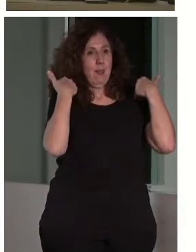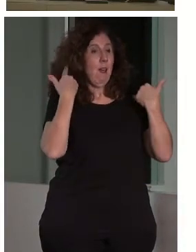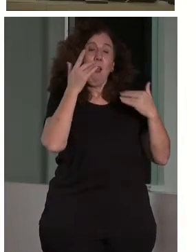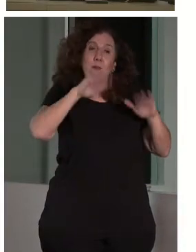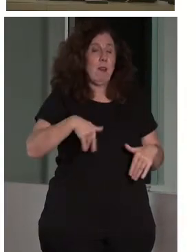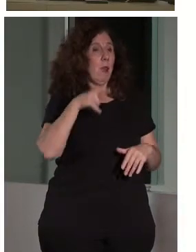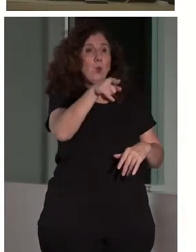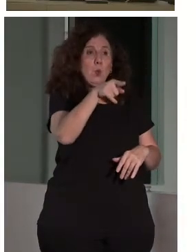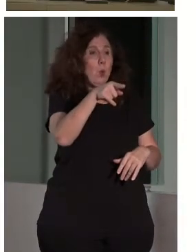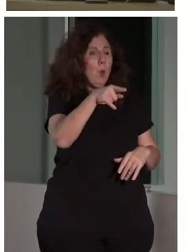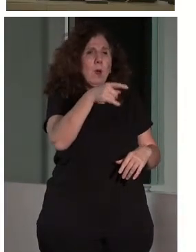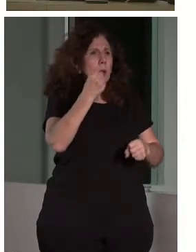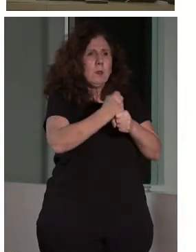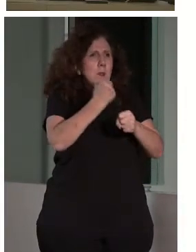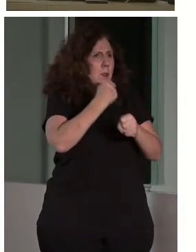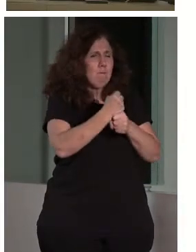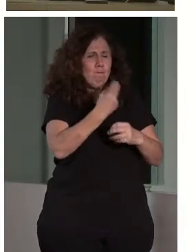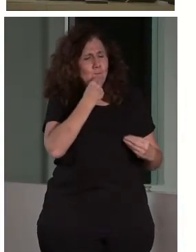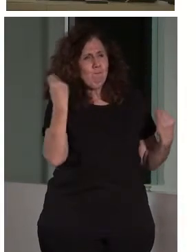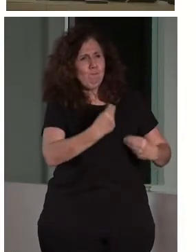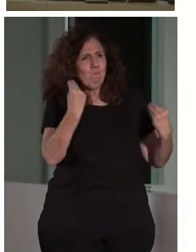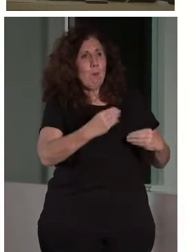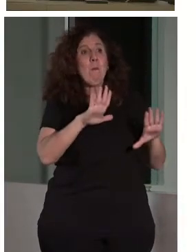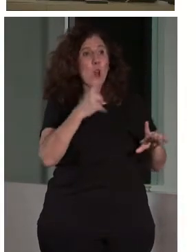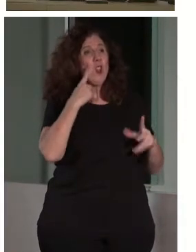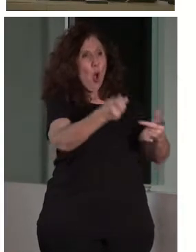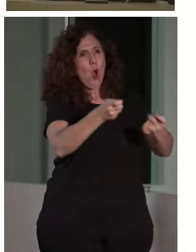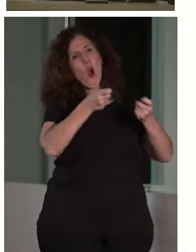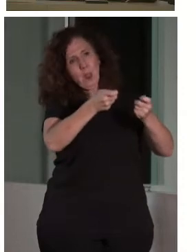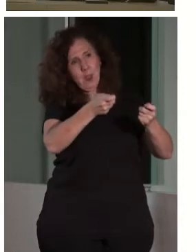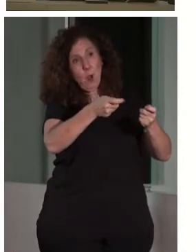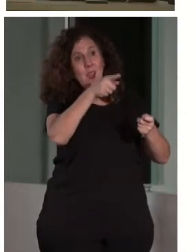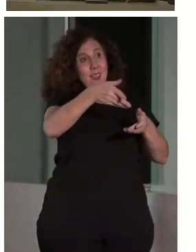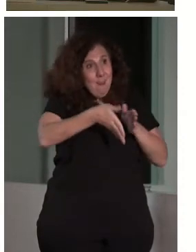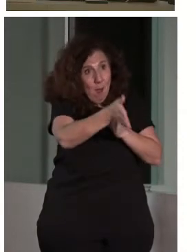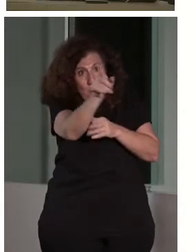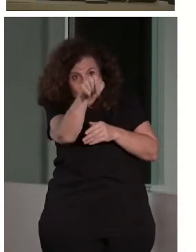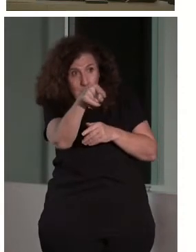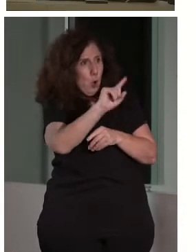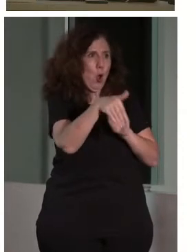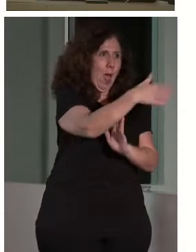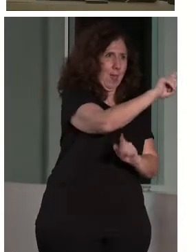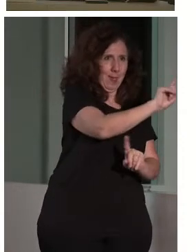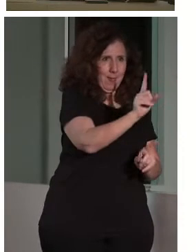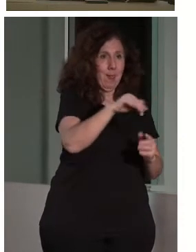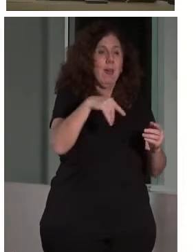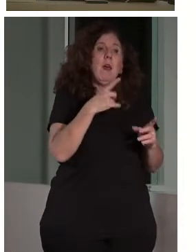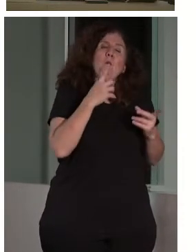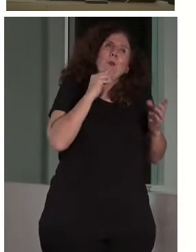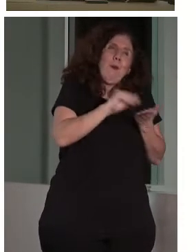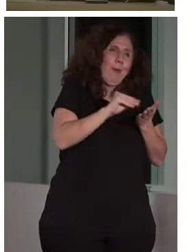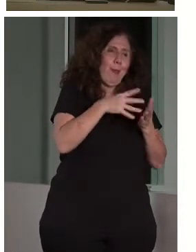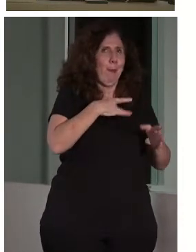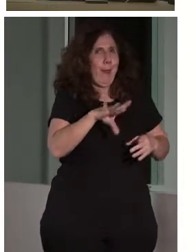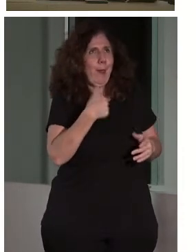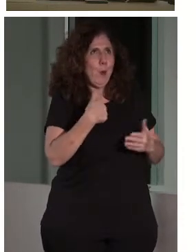bueno, tú eres un pura sangre, eres muy bueno, pero yo soy tu jinete y vamos a Madrid, no vamos a Barcelona. Y él me dijo, sí, pero a veces el caballo le salva el